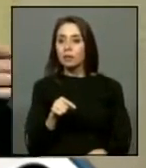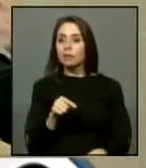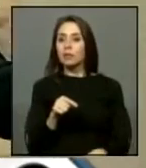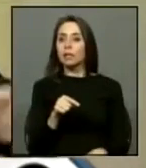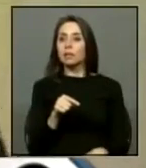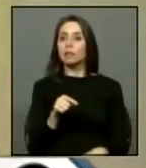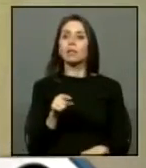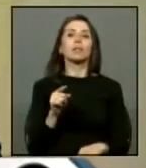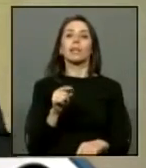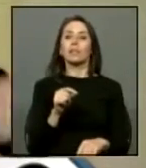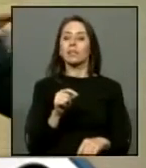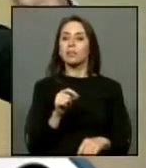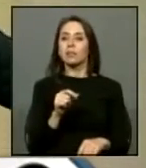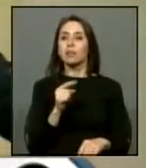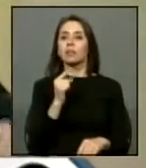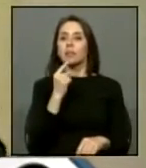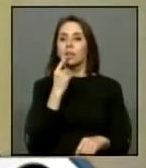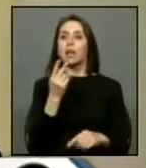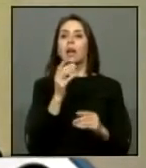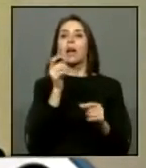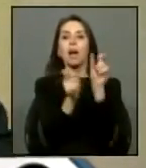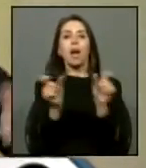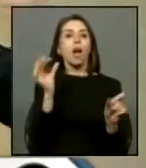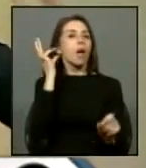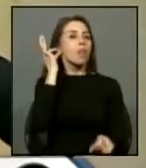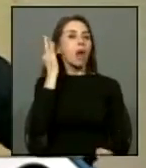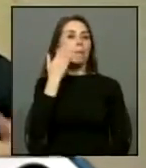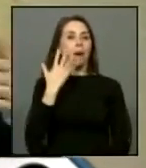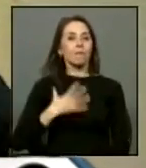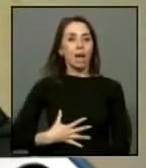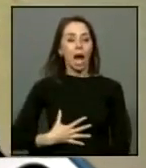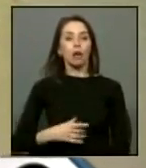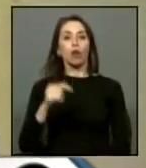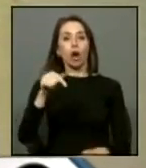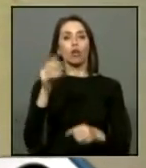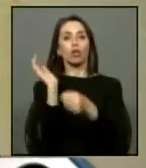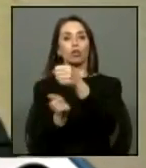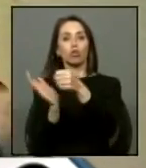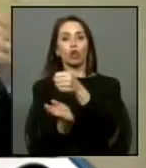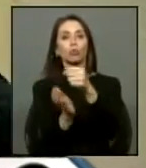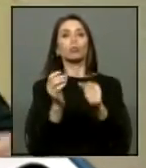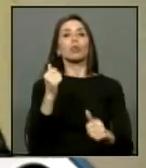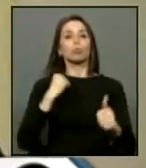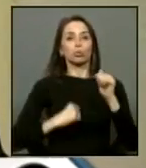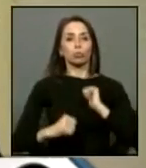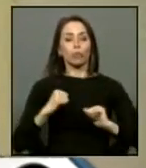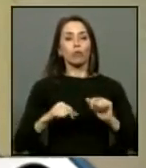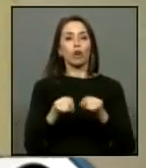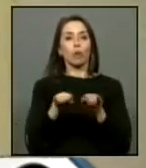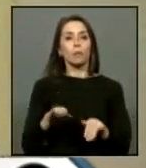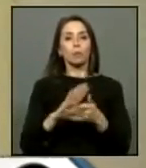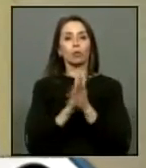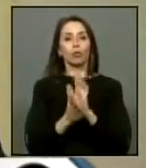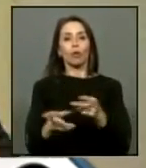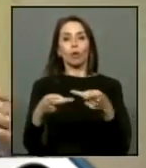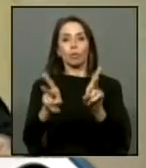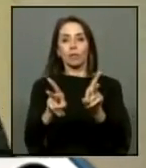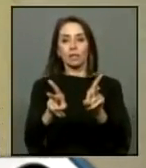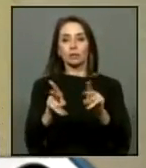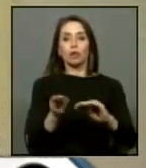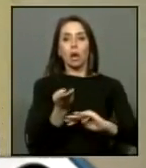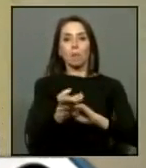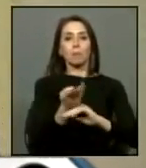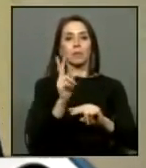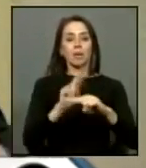Que los mismos que dicen que fueron aquí efectivamente torturados y así fue y que sufrieron y que por lo mismo tienen todo el derecho a pedir